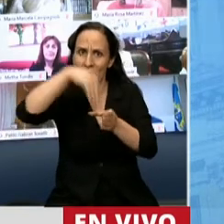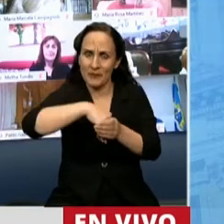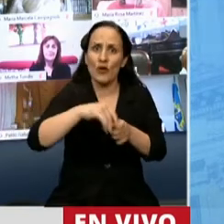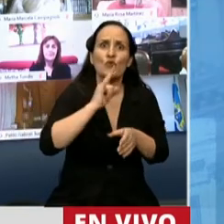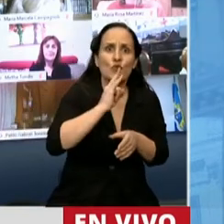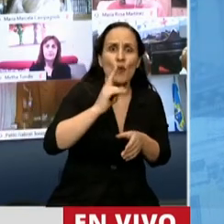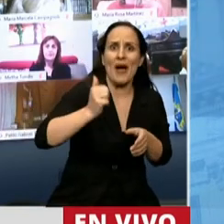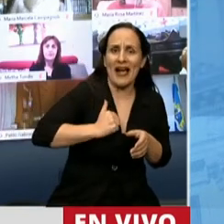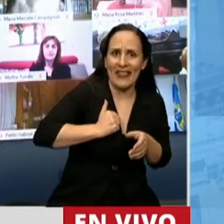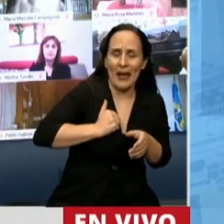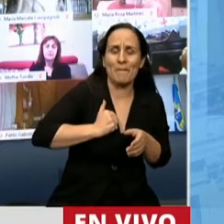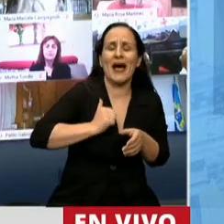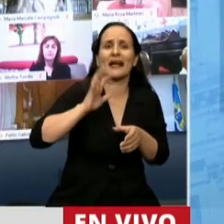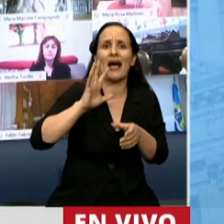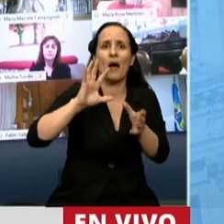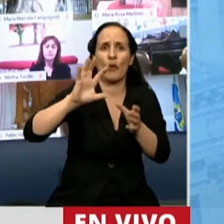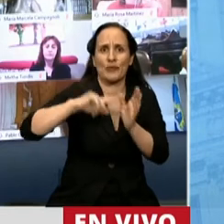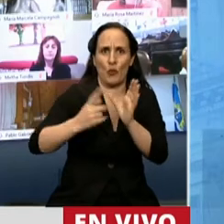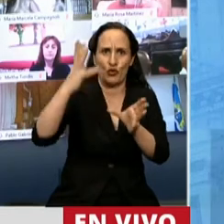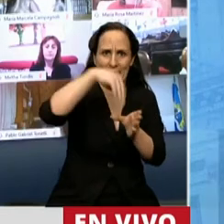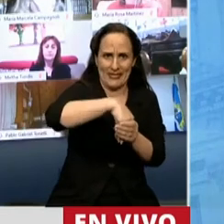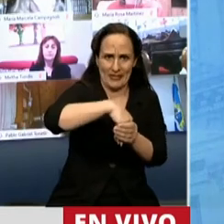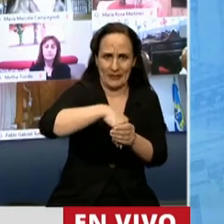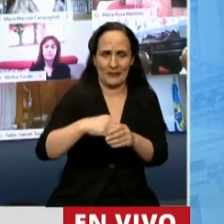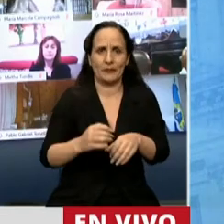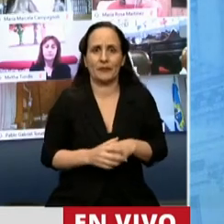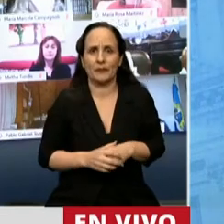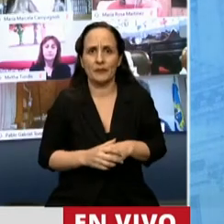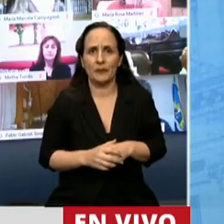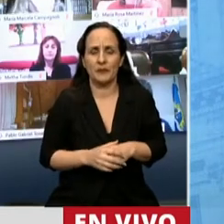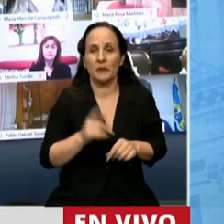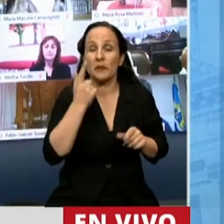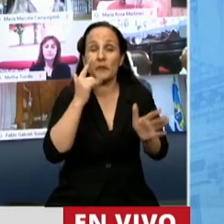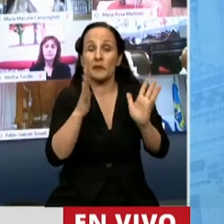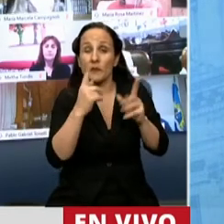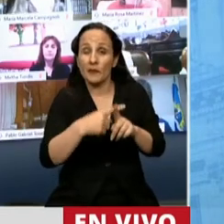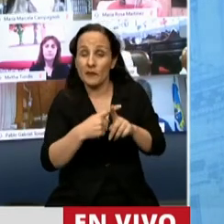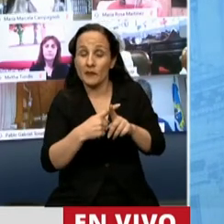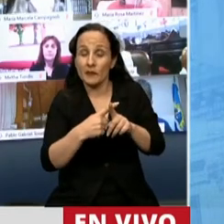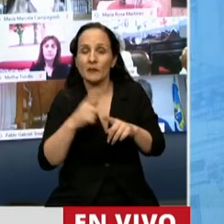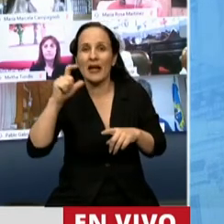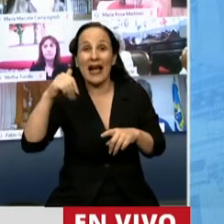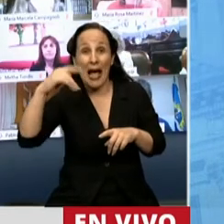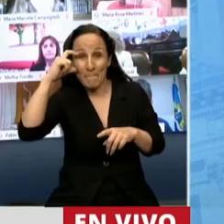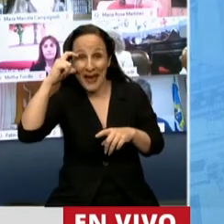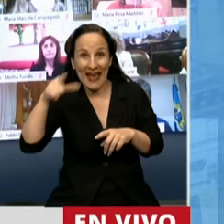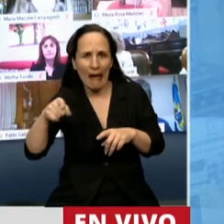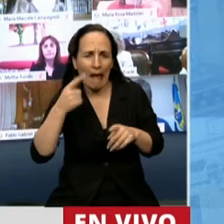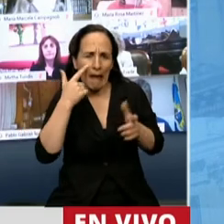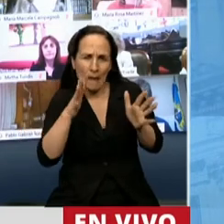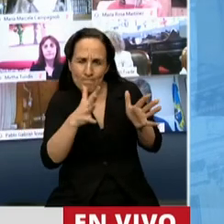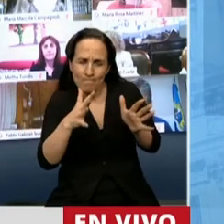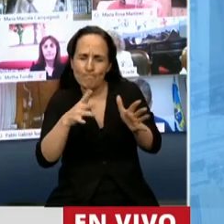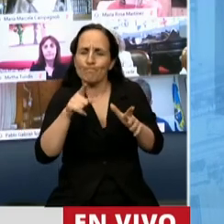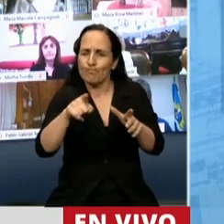Tucumán, Catamarca y la provincia de Buenos Aires. Según estimaciones de CAME, la actividad cítricola en su